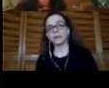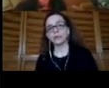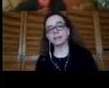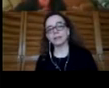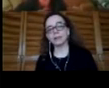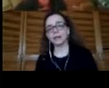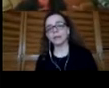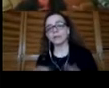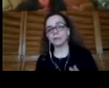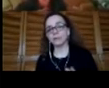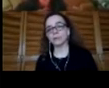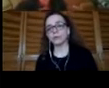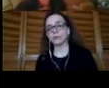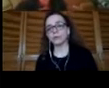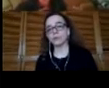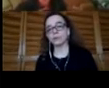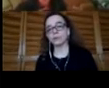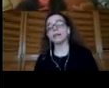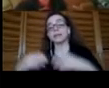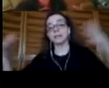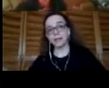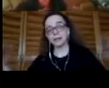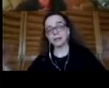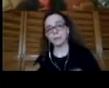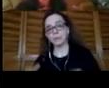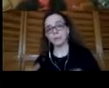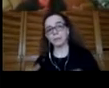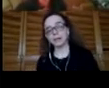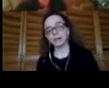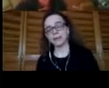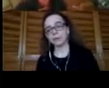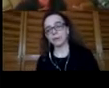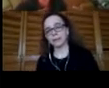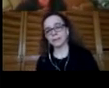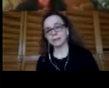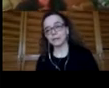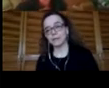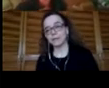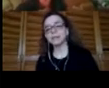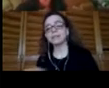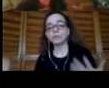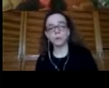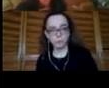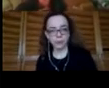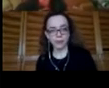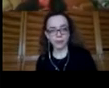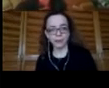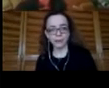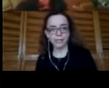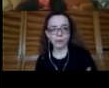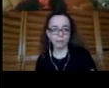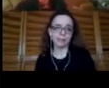en el estado de Hidalgo y que está funcionando bien y que se espera que se pueda implementar en todas las entidades federativas. Y un subgrupo de